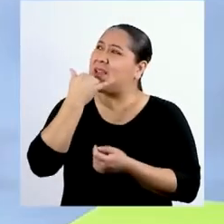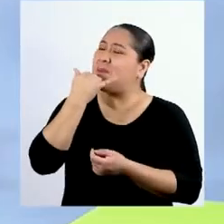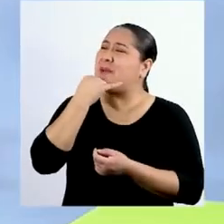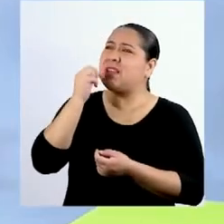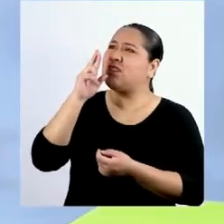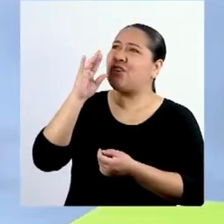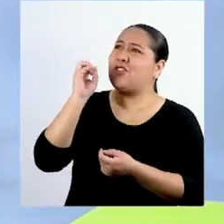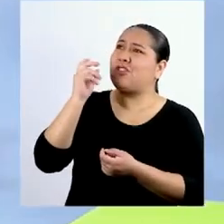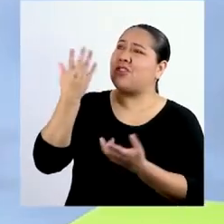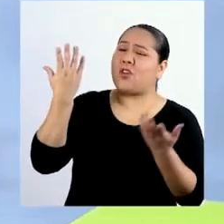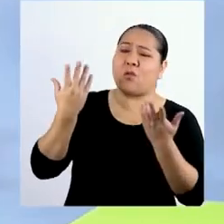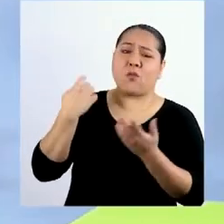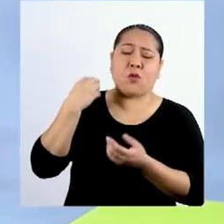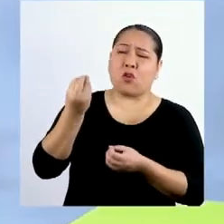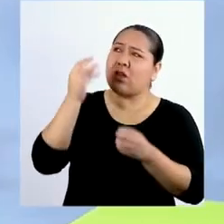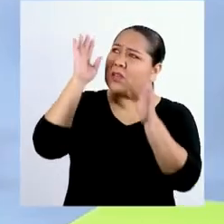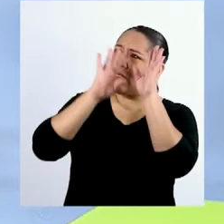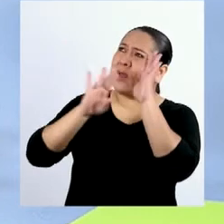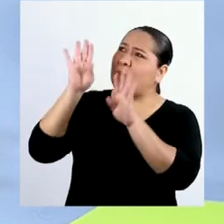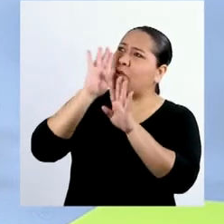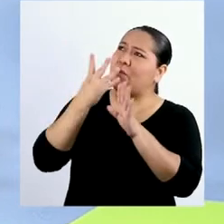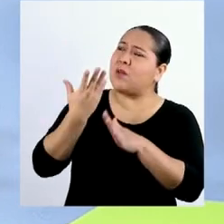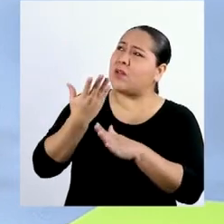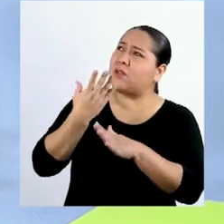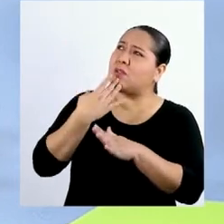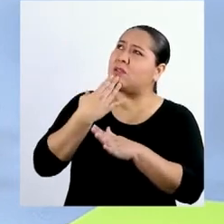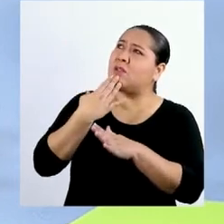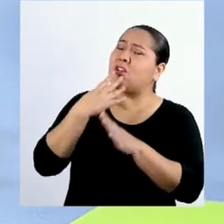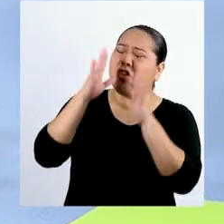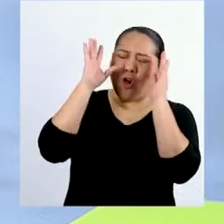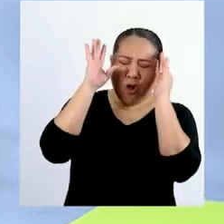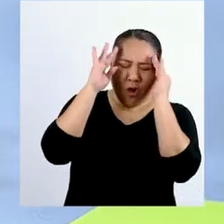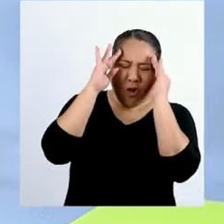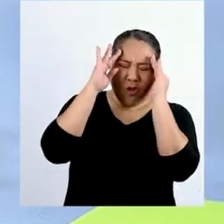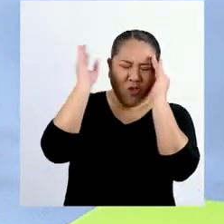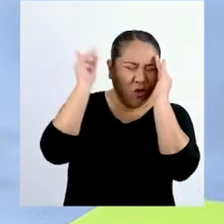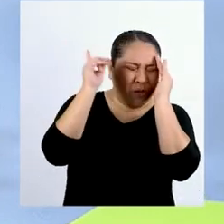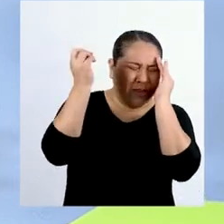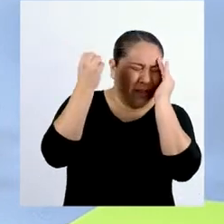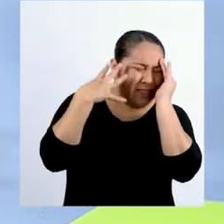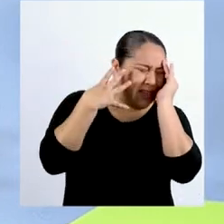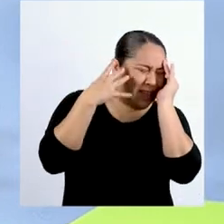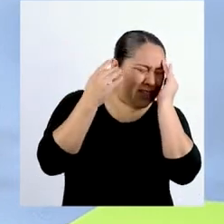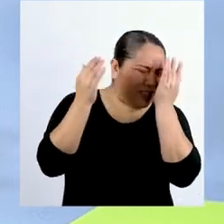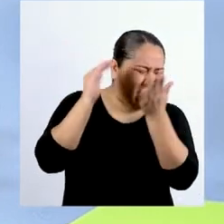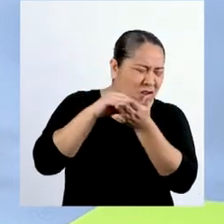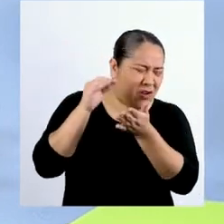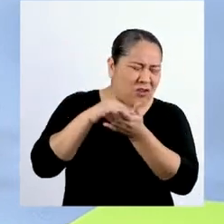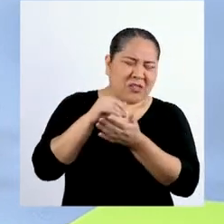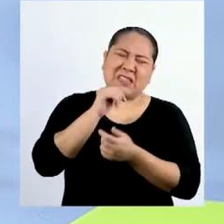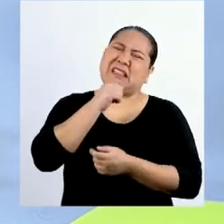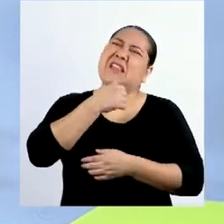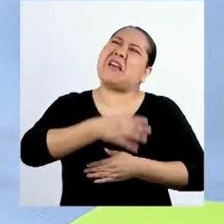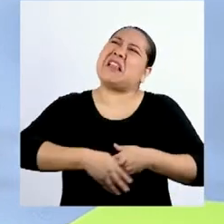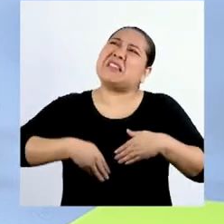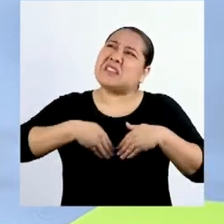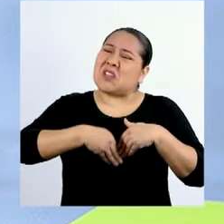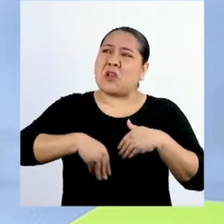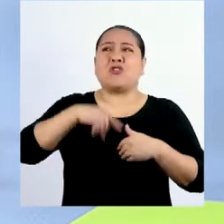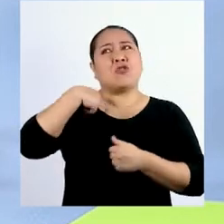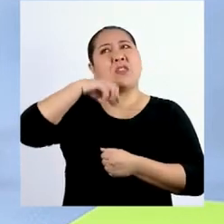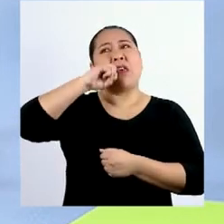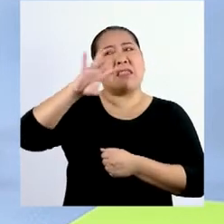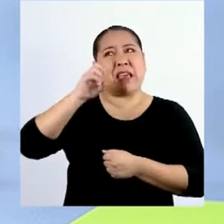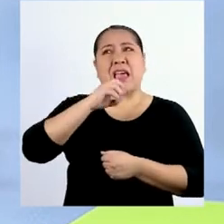pasa, Rodrigo? ¿Por qué estás preocupado? ¡No! No me digas que de nuevo lo del estómago.